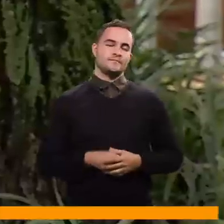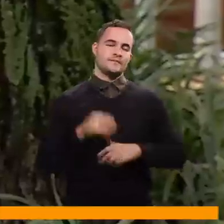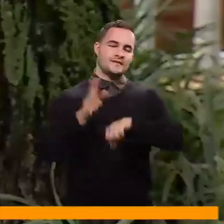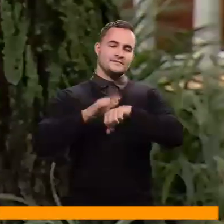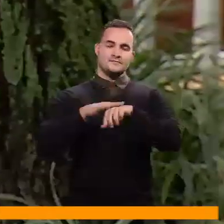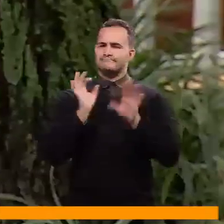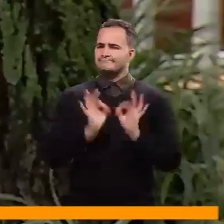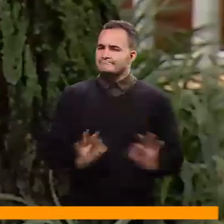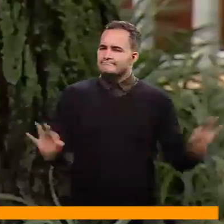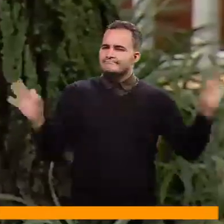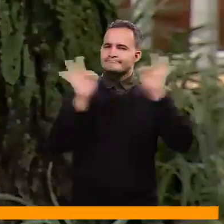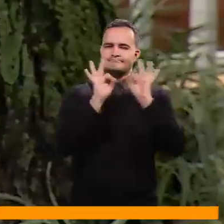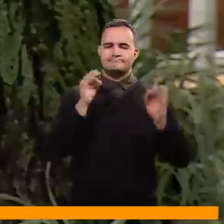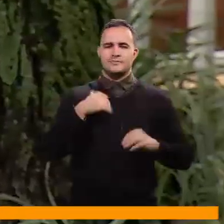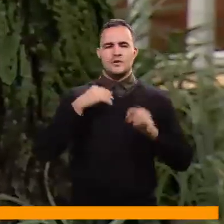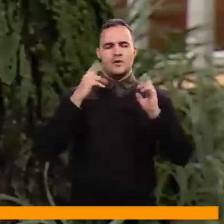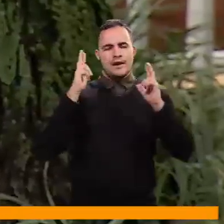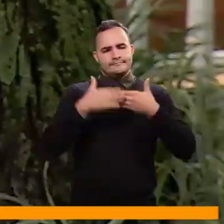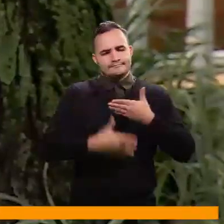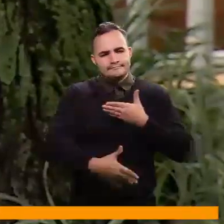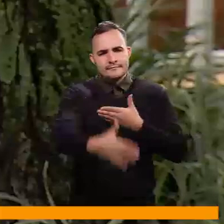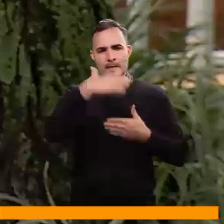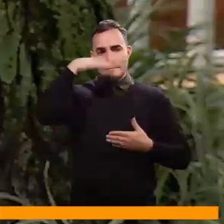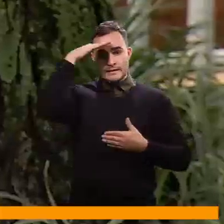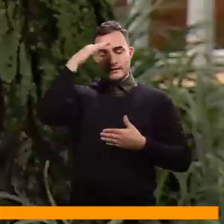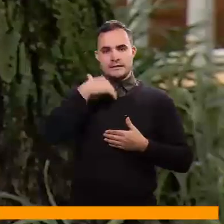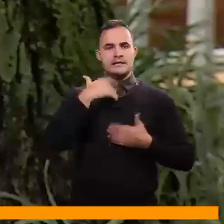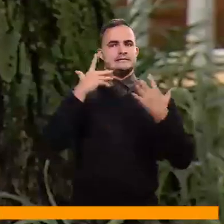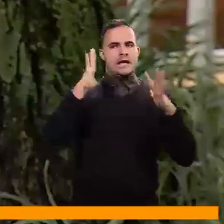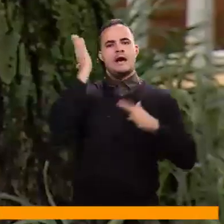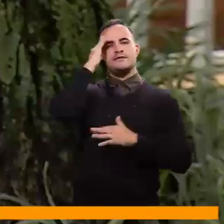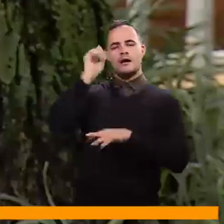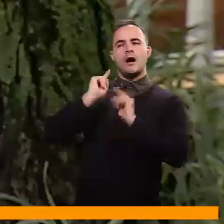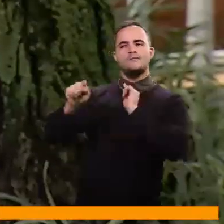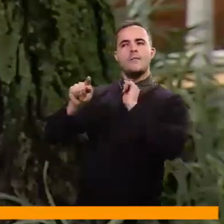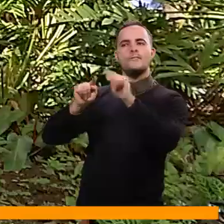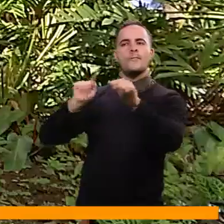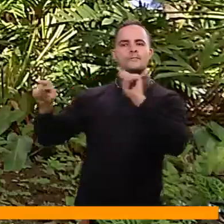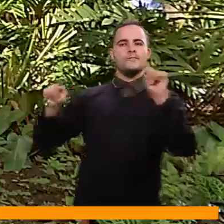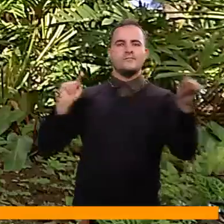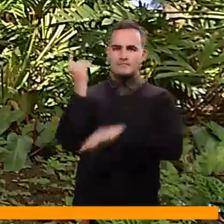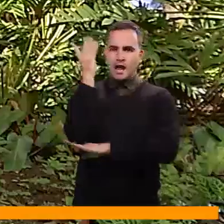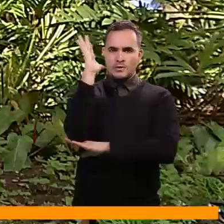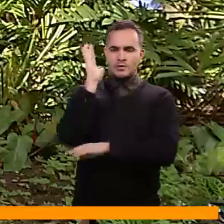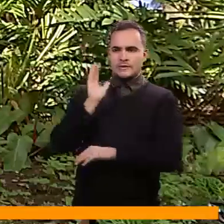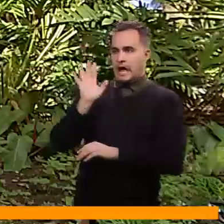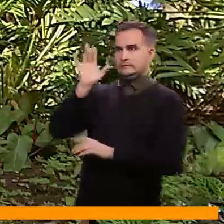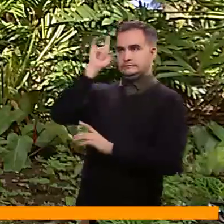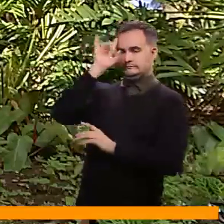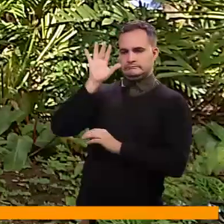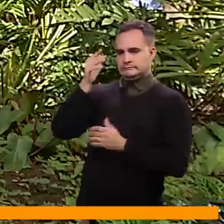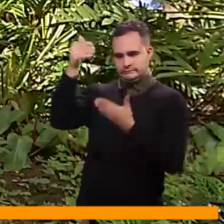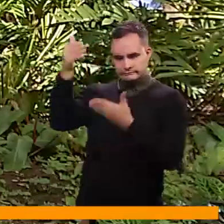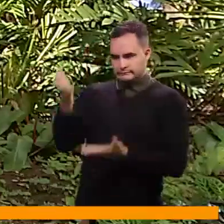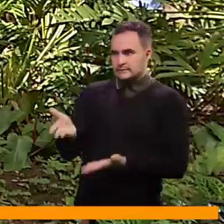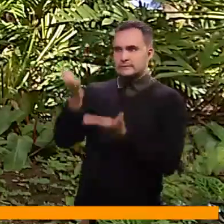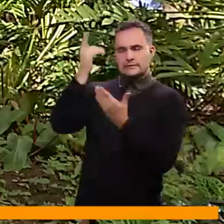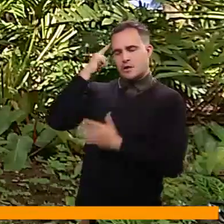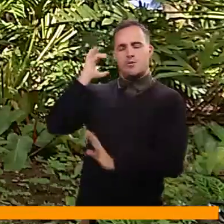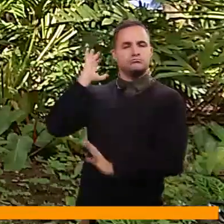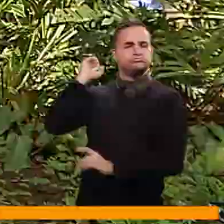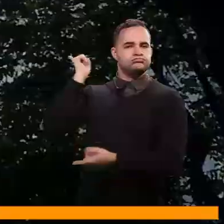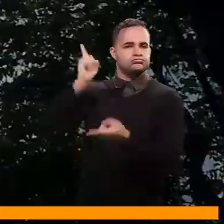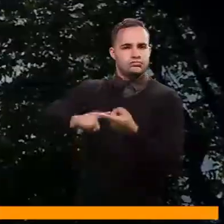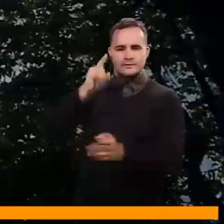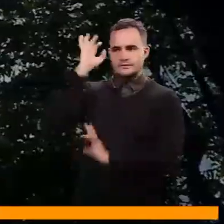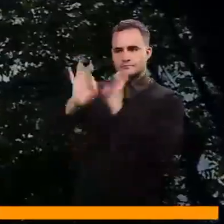empezar a que Medellín piense en aquellos árboles que hacen parte de su reseña histórica. Aquellos